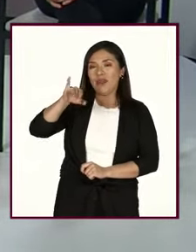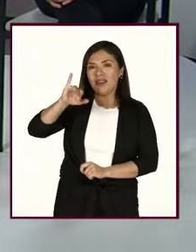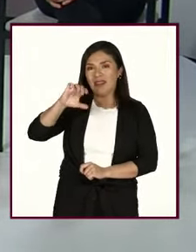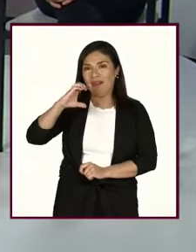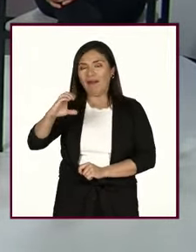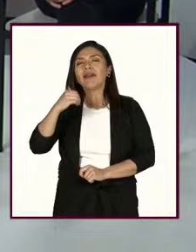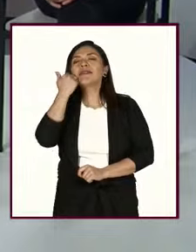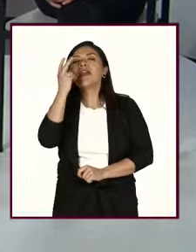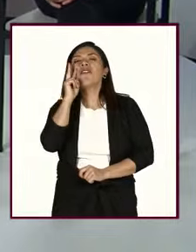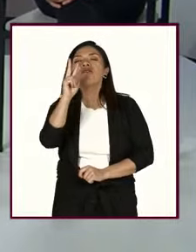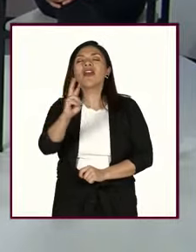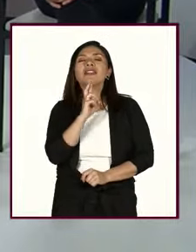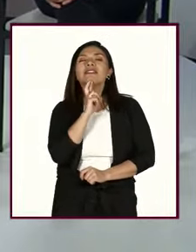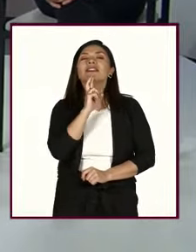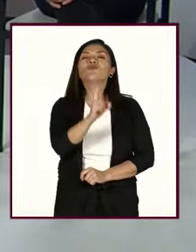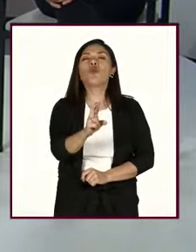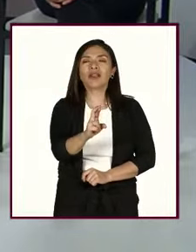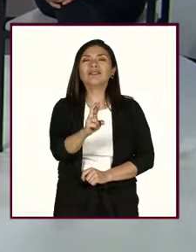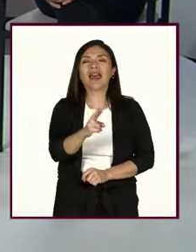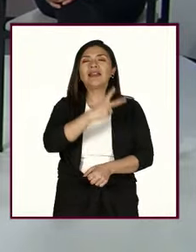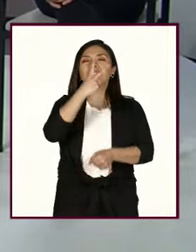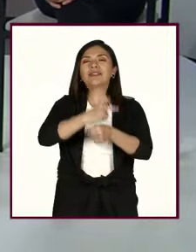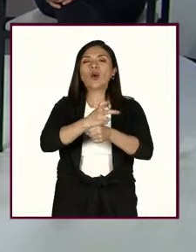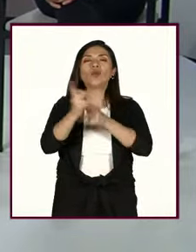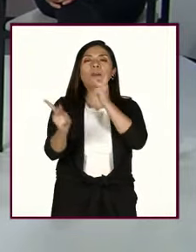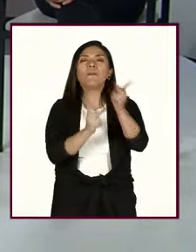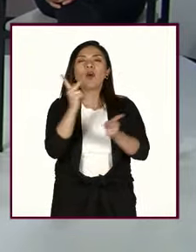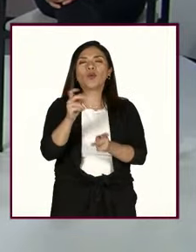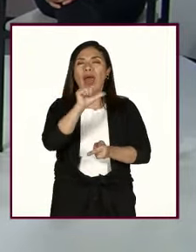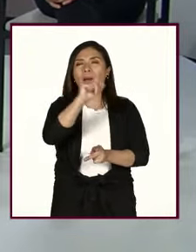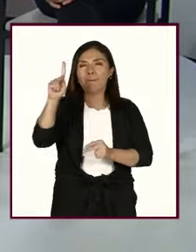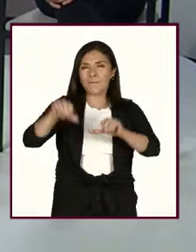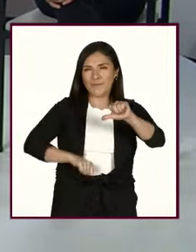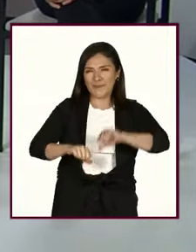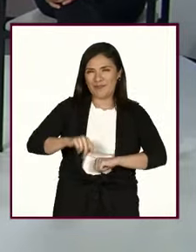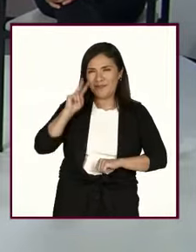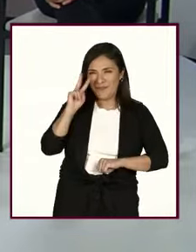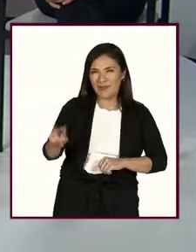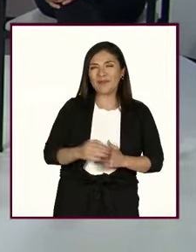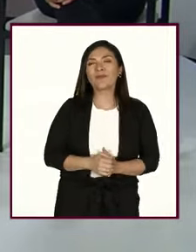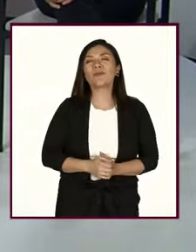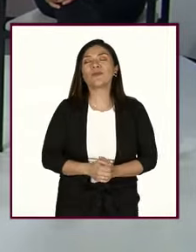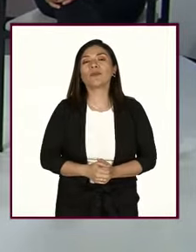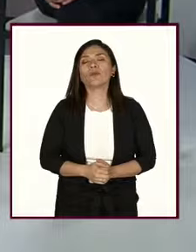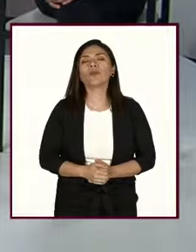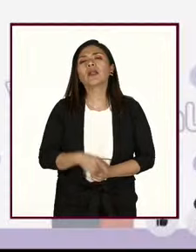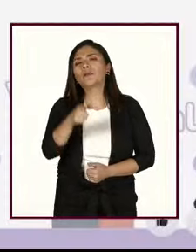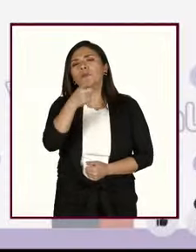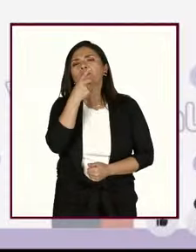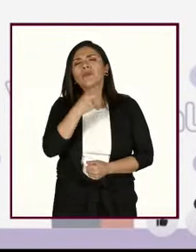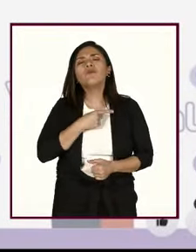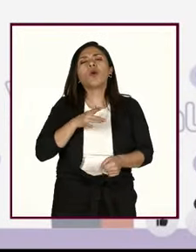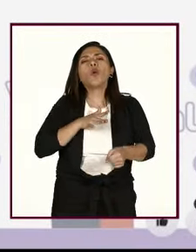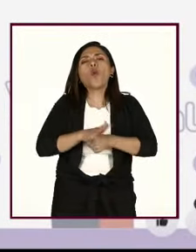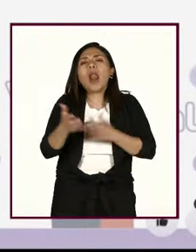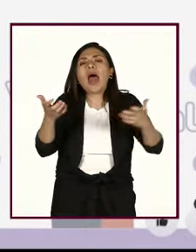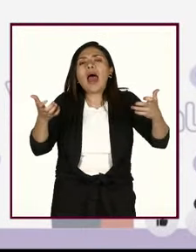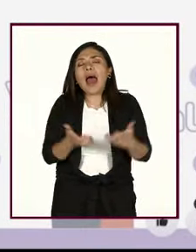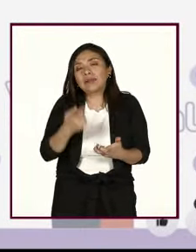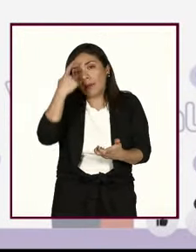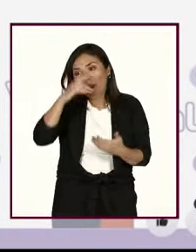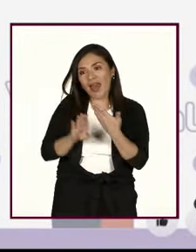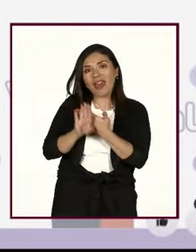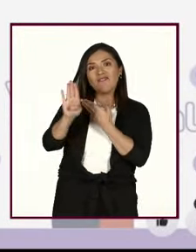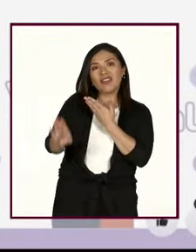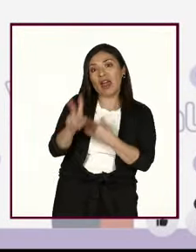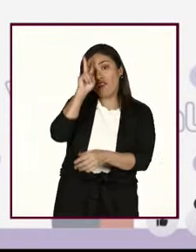parece oportuno mostrar las respuestas a la segunda pregunta de Mentimeter. ¿Me acompañan? Menciona una acción para evitar la violencia